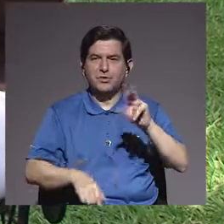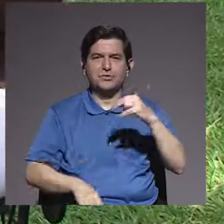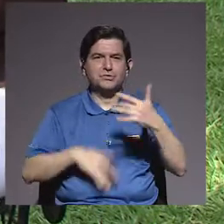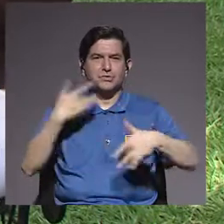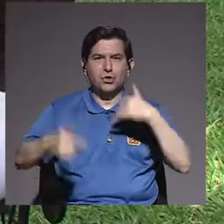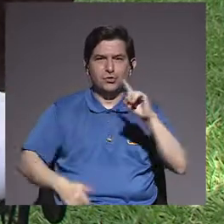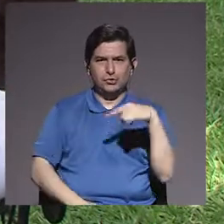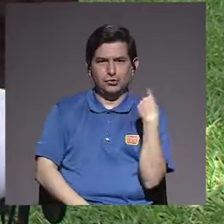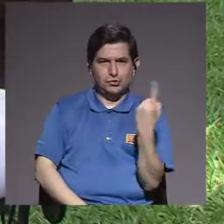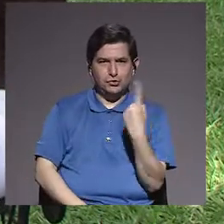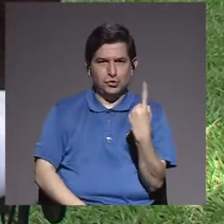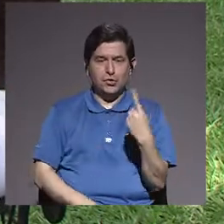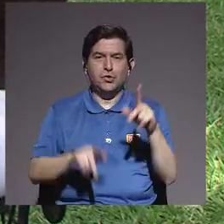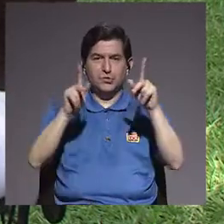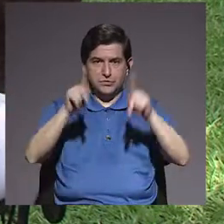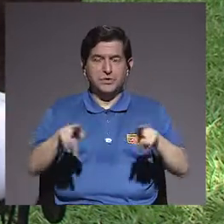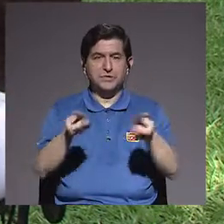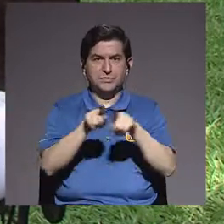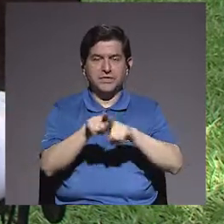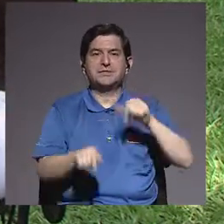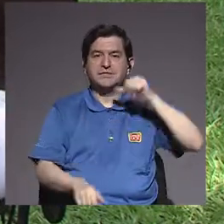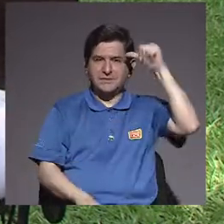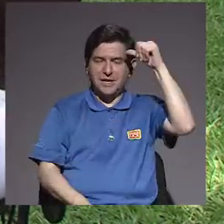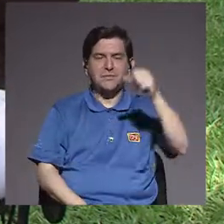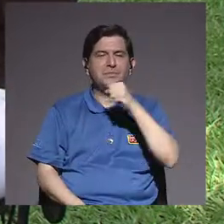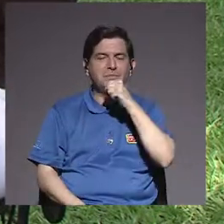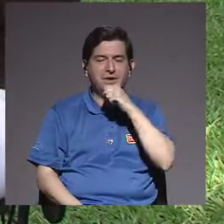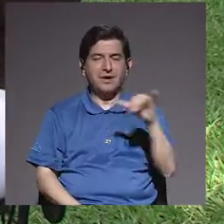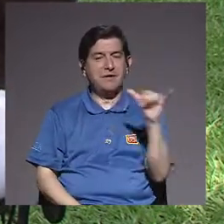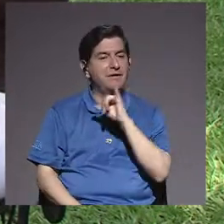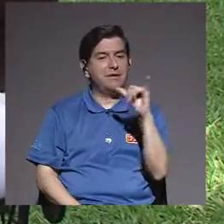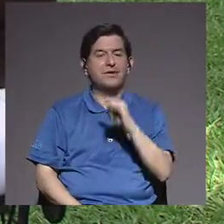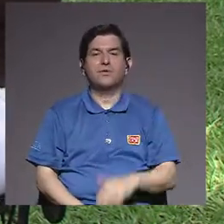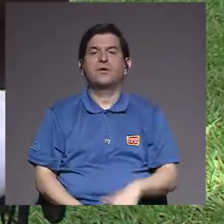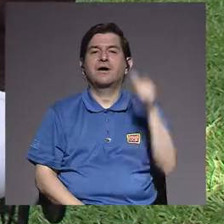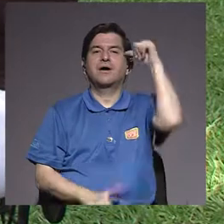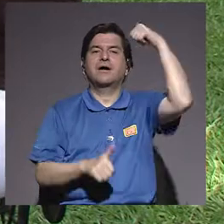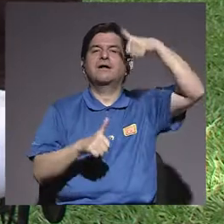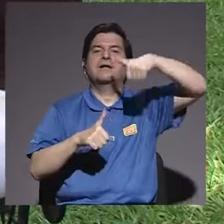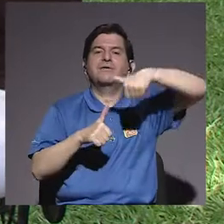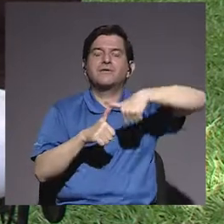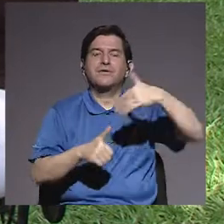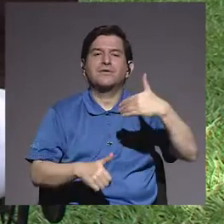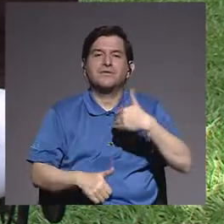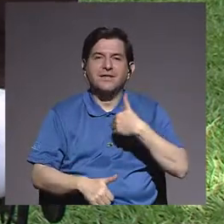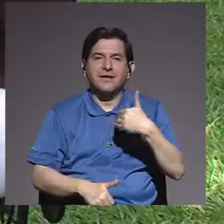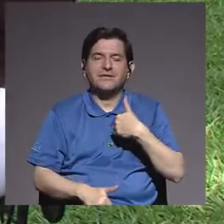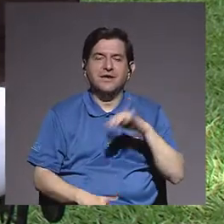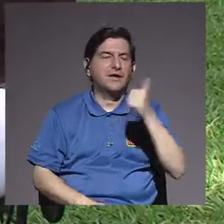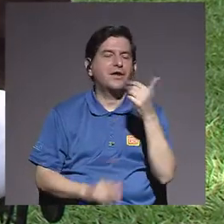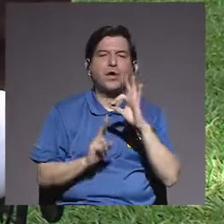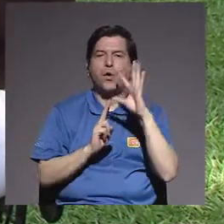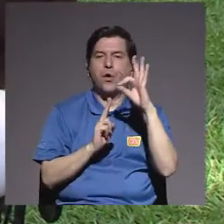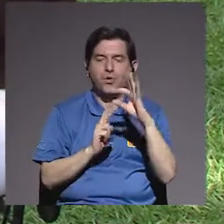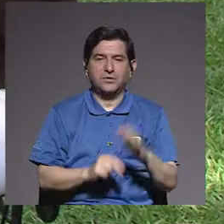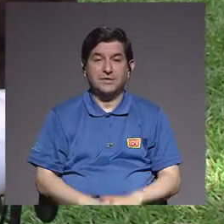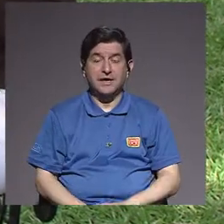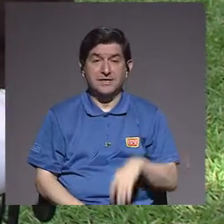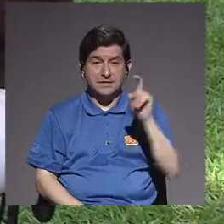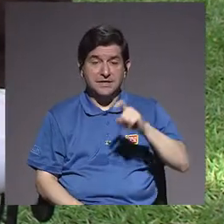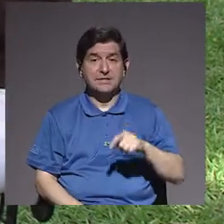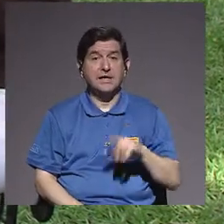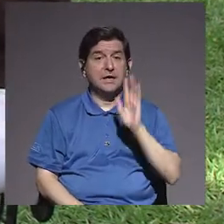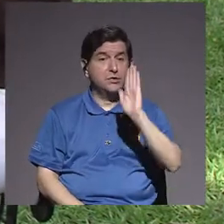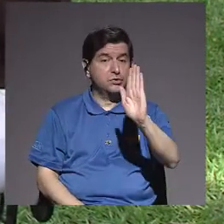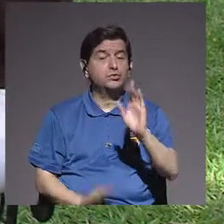se sientan tan solos y también las personas adultas mayores que nos están viendo también, ¿verdad?, que recuerden que tienen esas otras opciones. Que tienen que